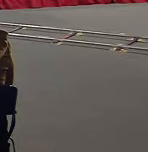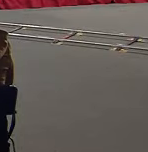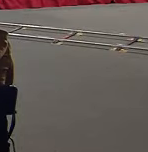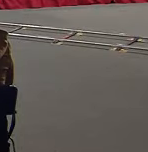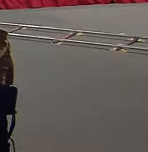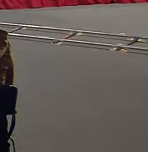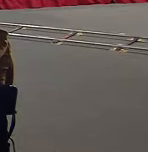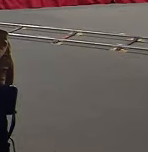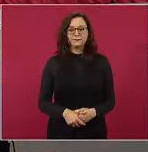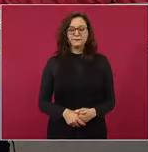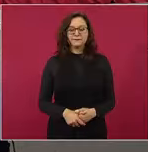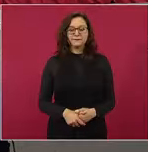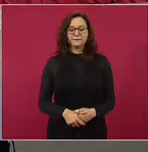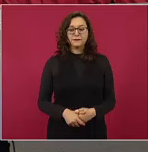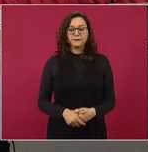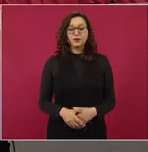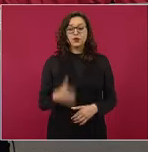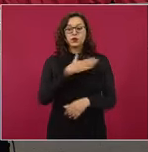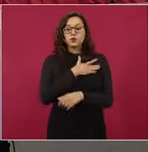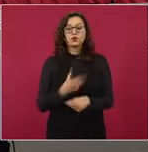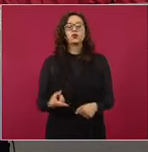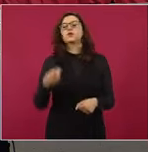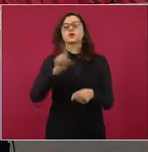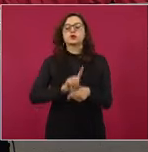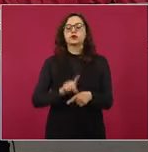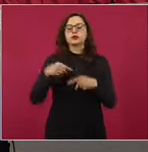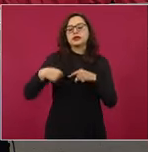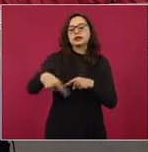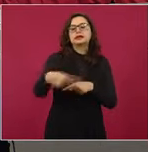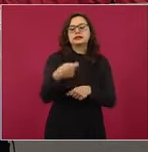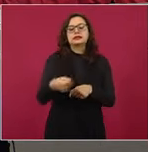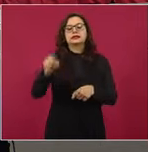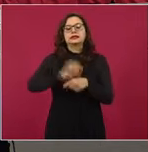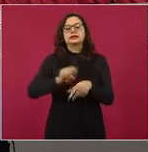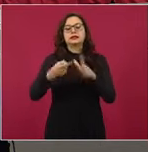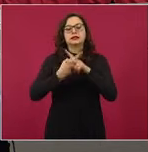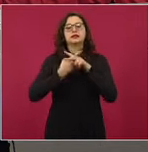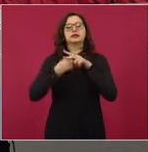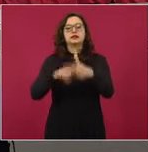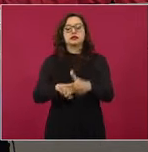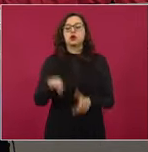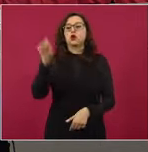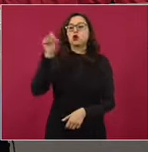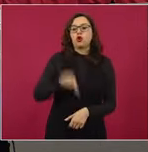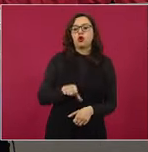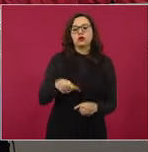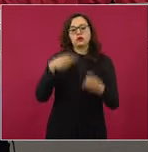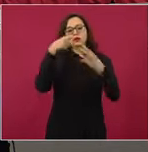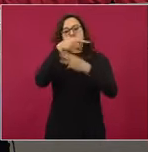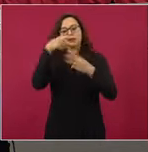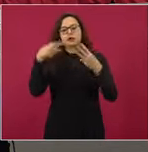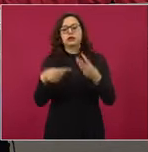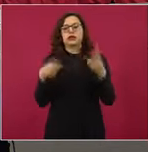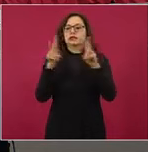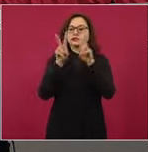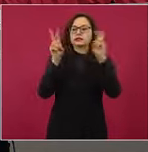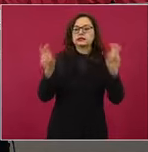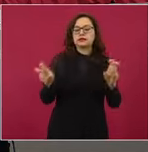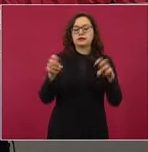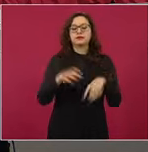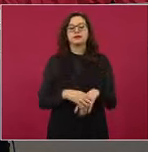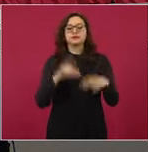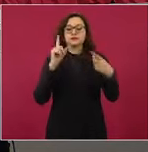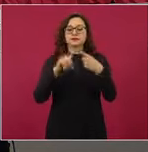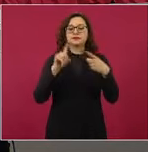Vamos a tratar tres temas. Primero, como siempre, el quién es quién en los